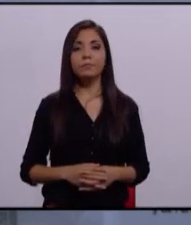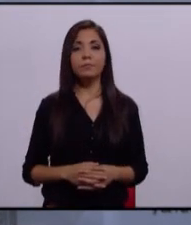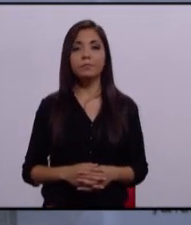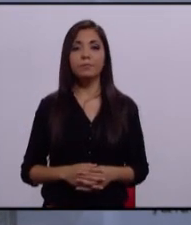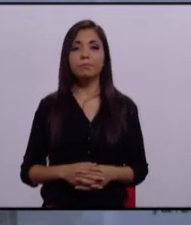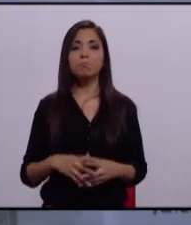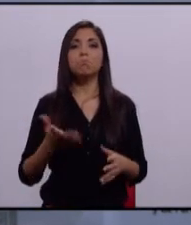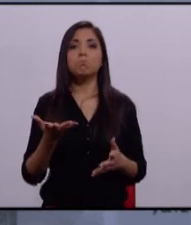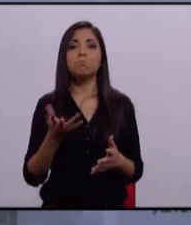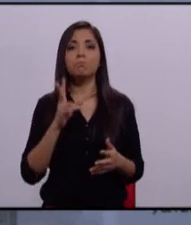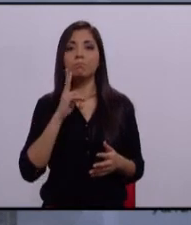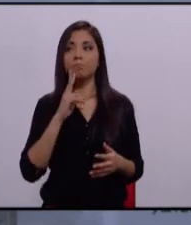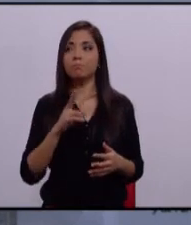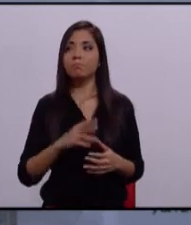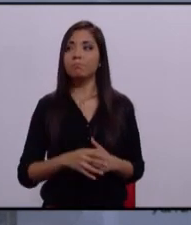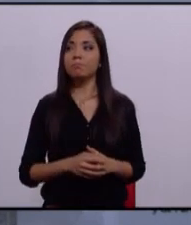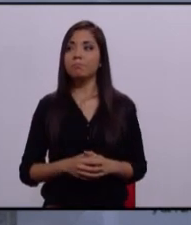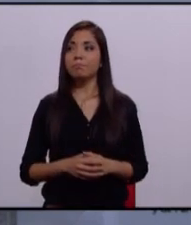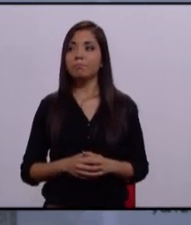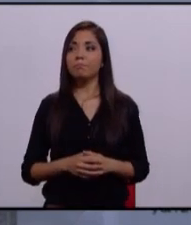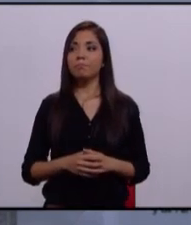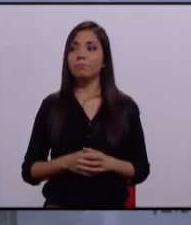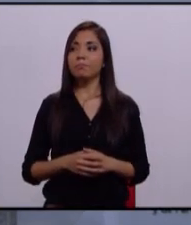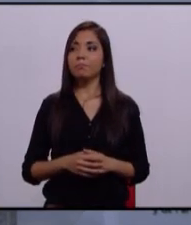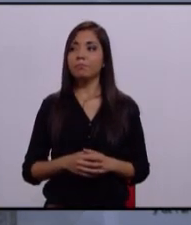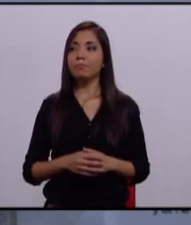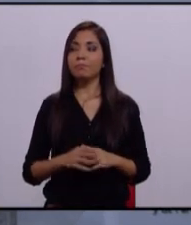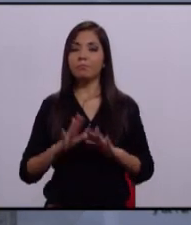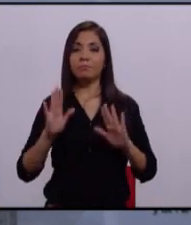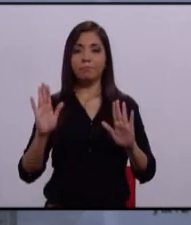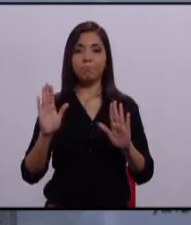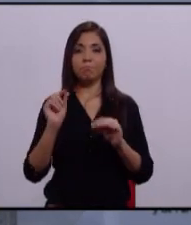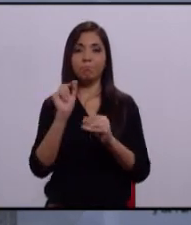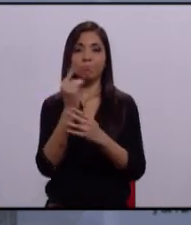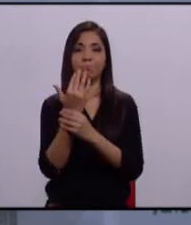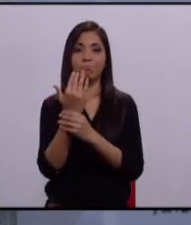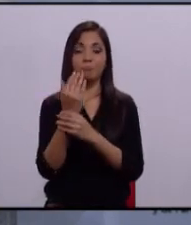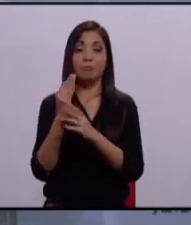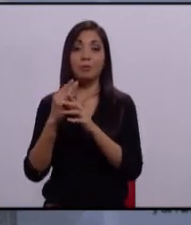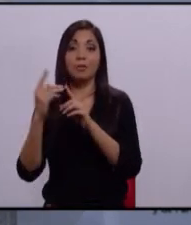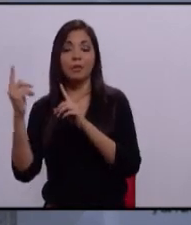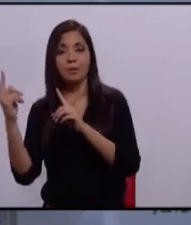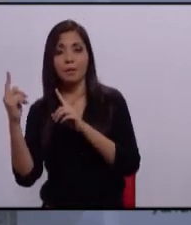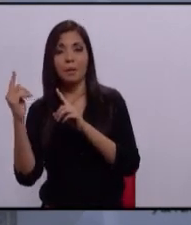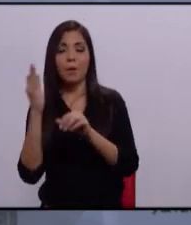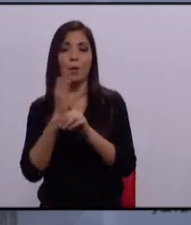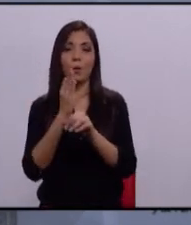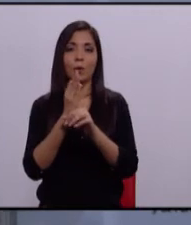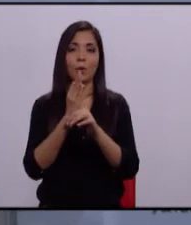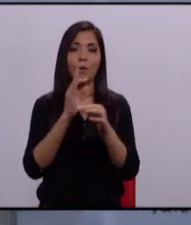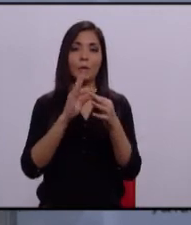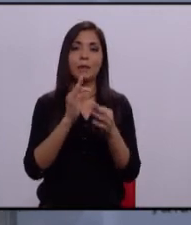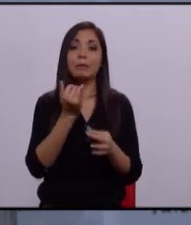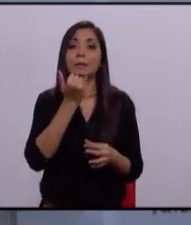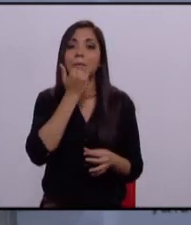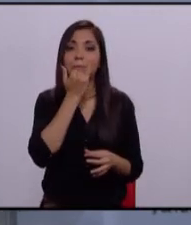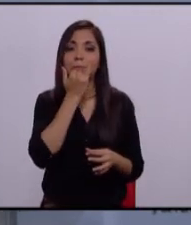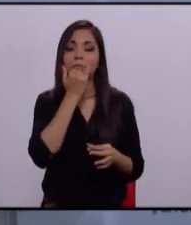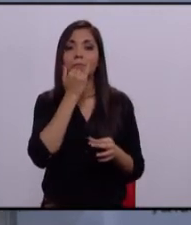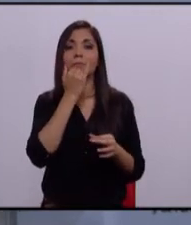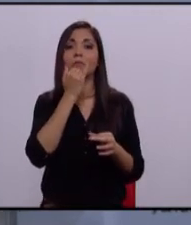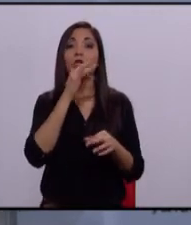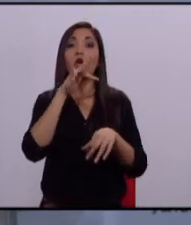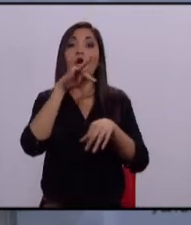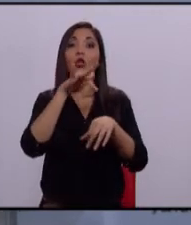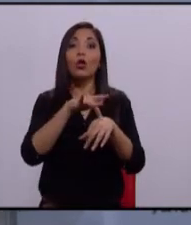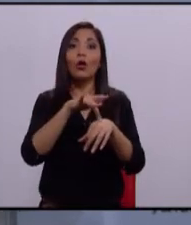Vemos, vemos hoy. si me permiten, si me permite antes candidato, una disculpa, el